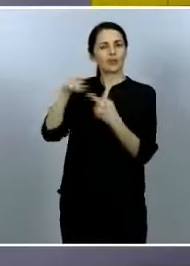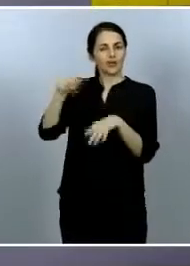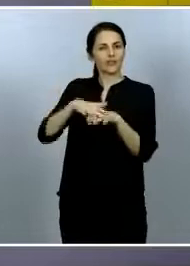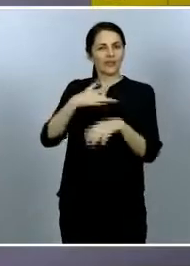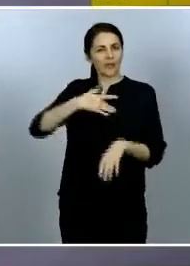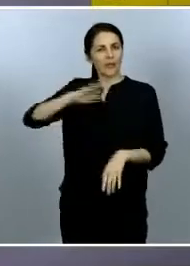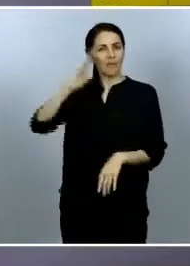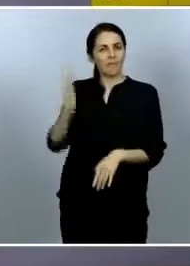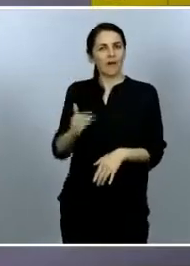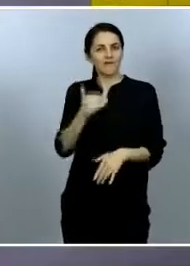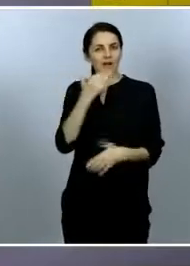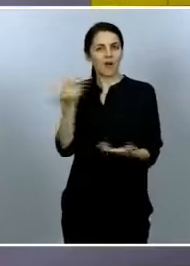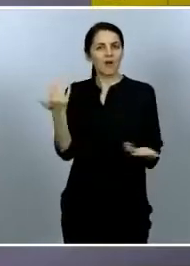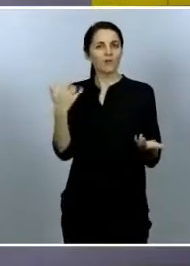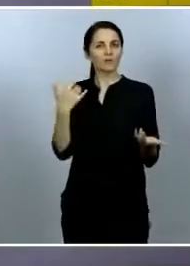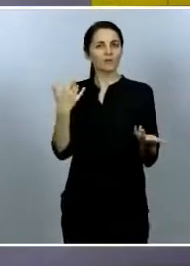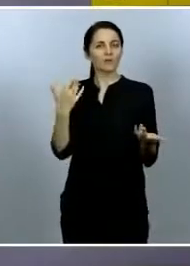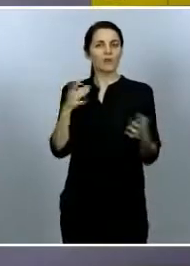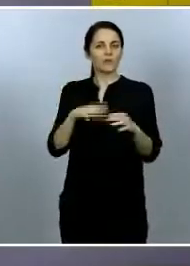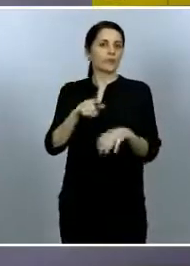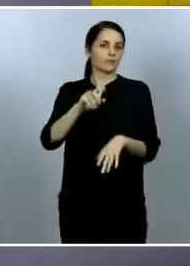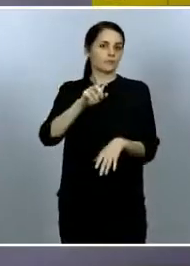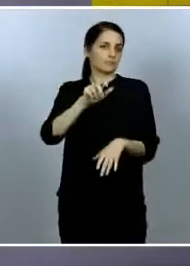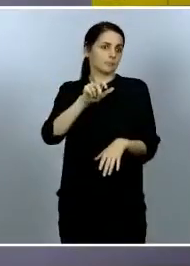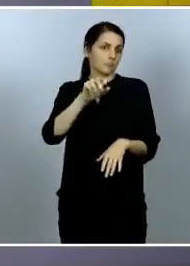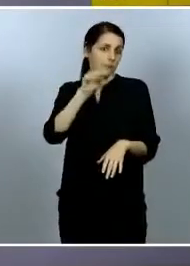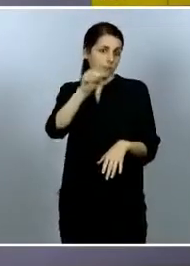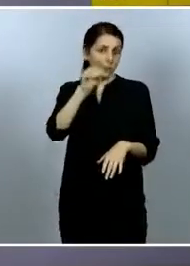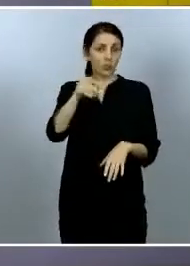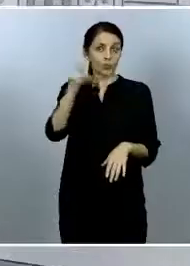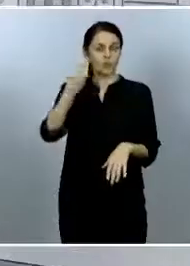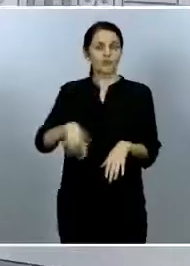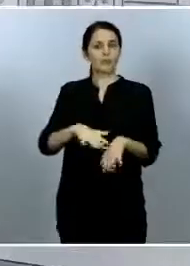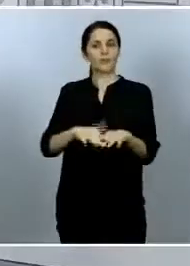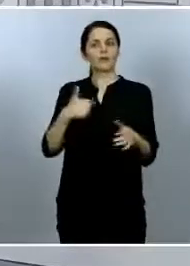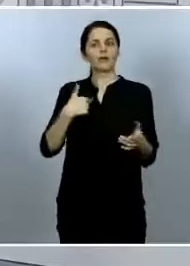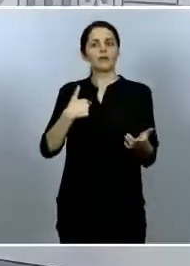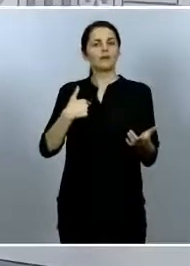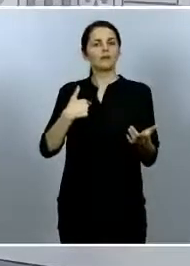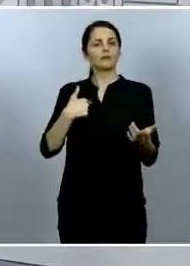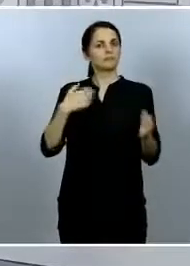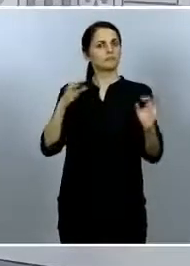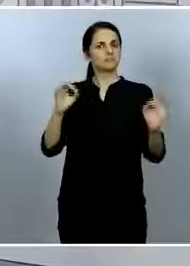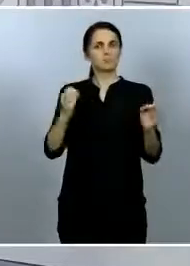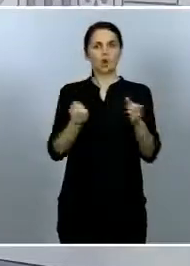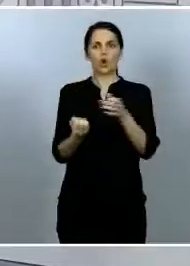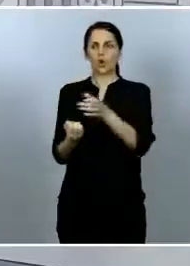no se podrían haber contagiado de otra forma por su trabajo, ¿ese fue claramente el origen del contagio?